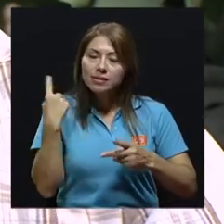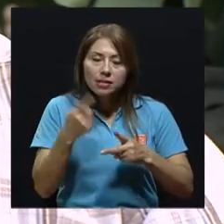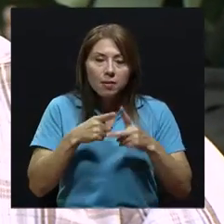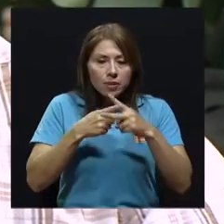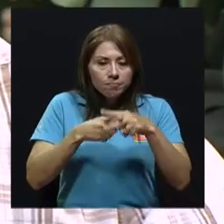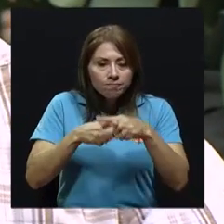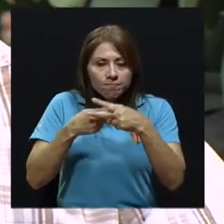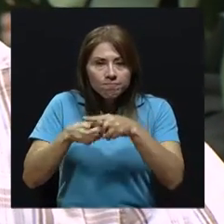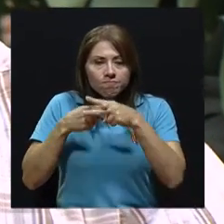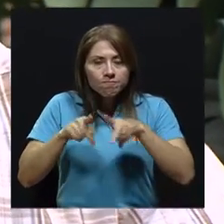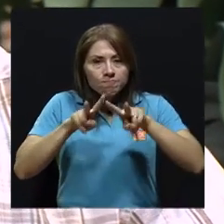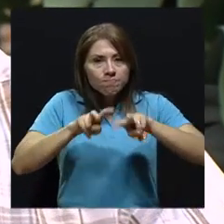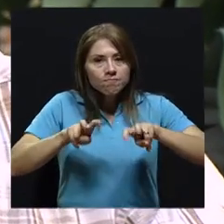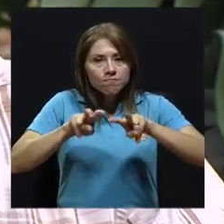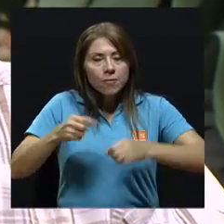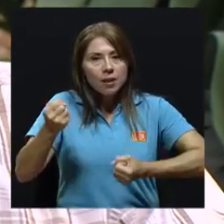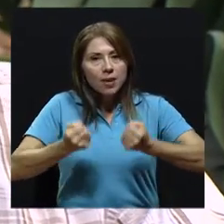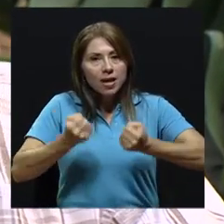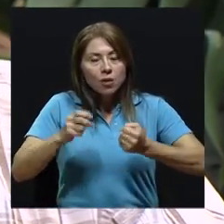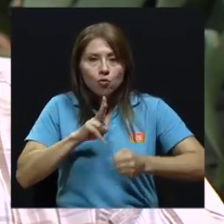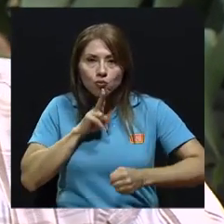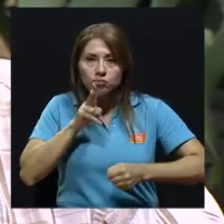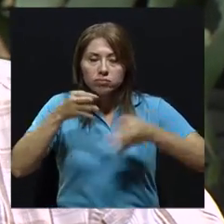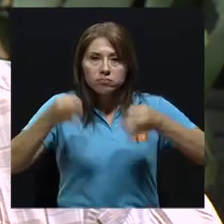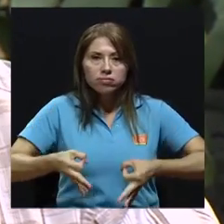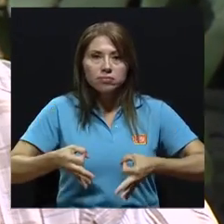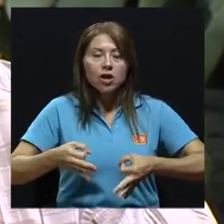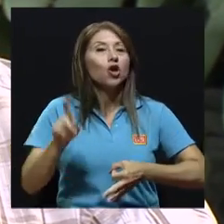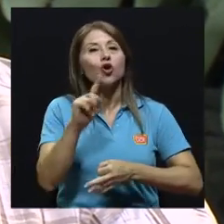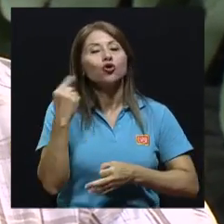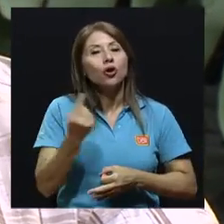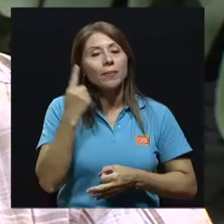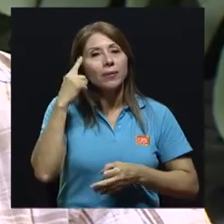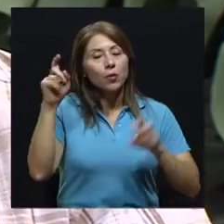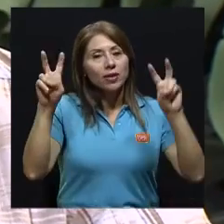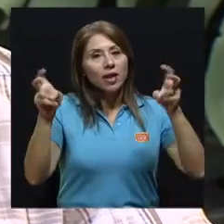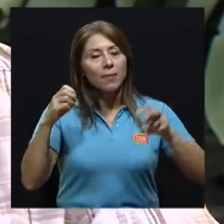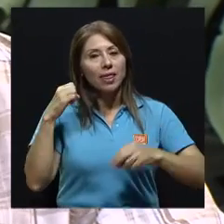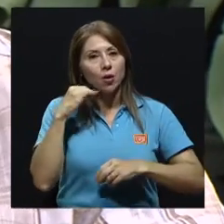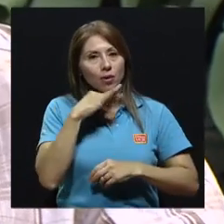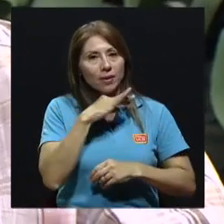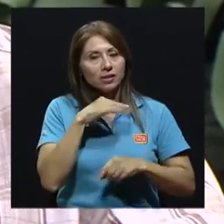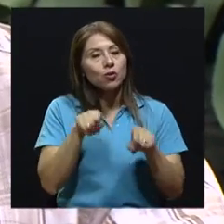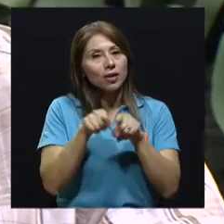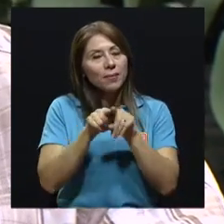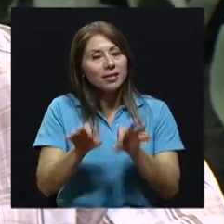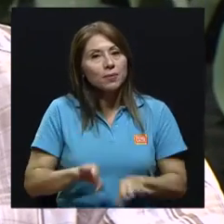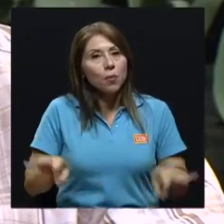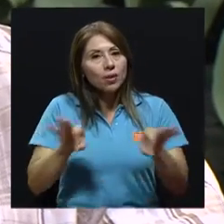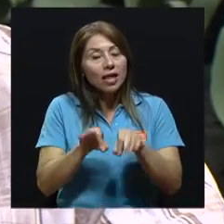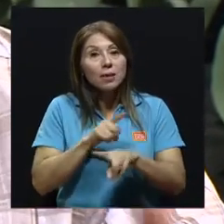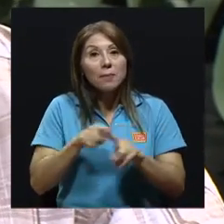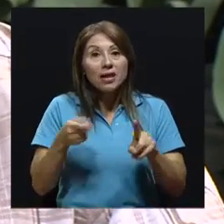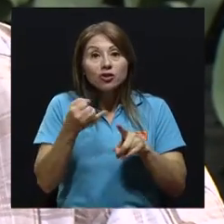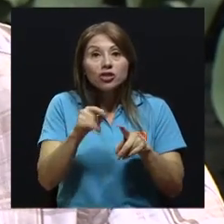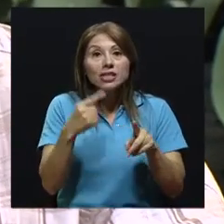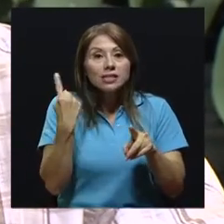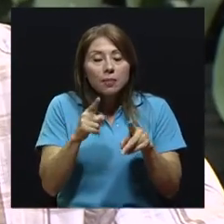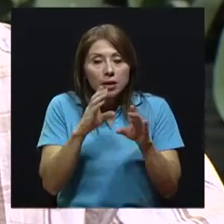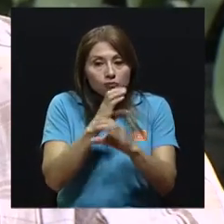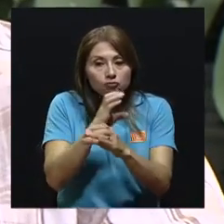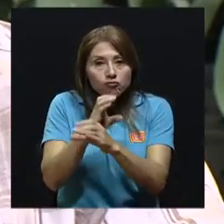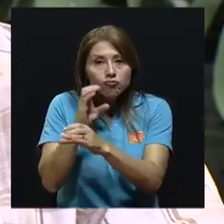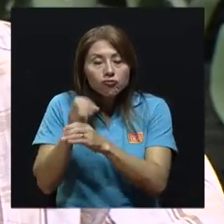conciencia, es una de las principales cosas, no solamente por el tema de la contaminación que también es importante, pero también es un ahorro,